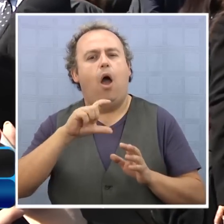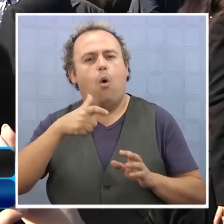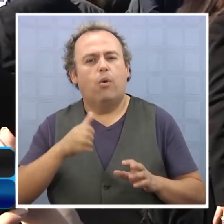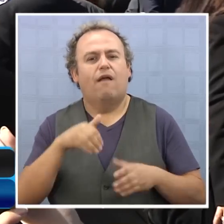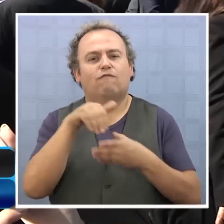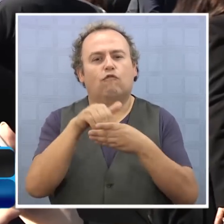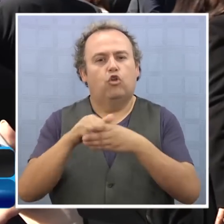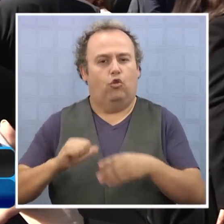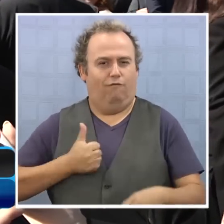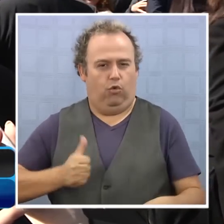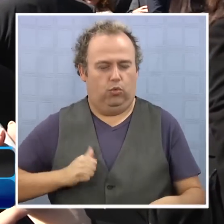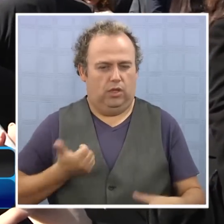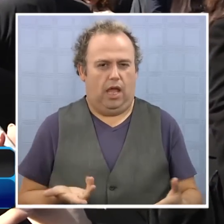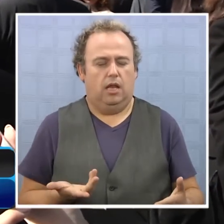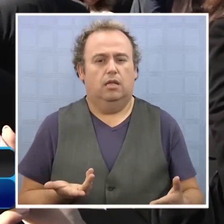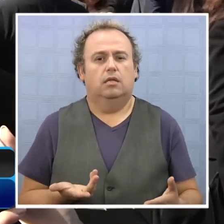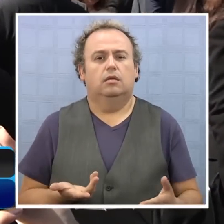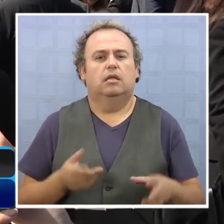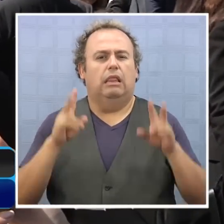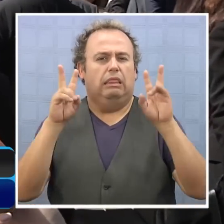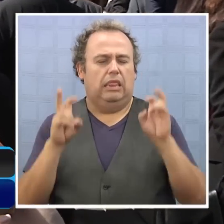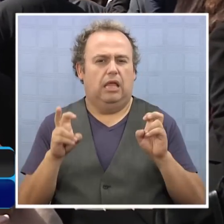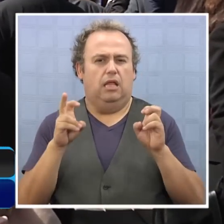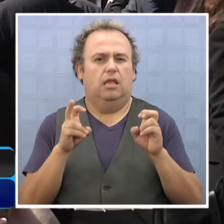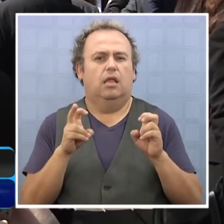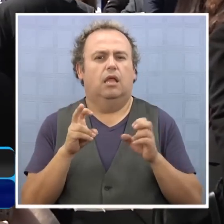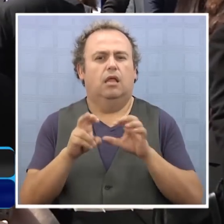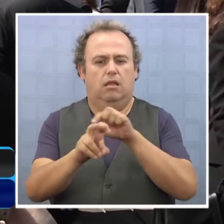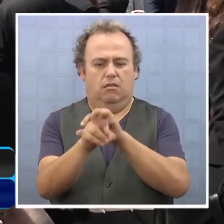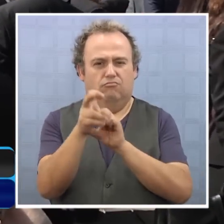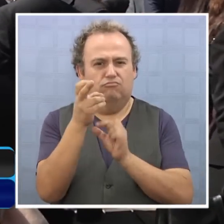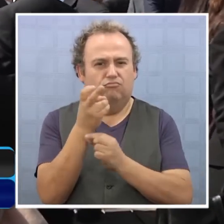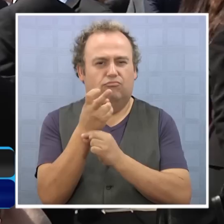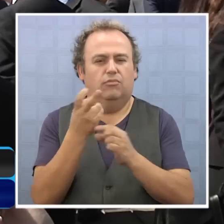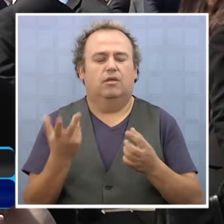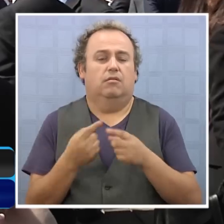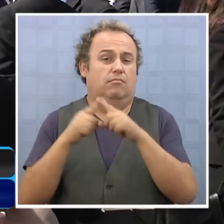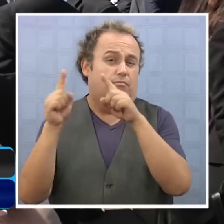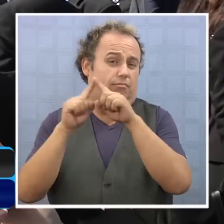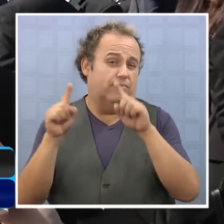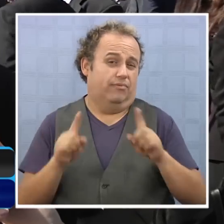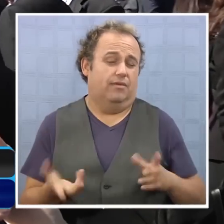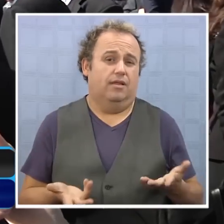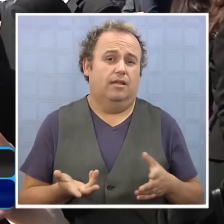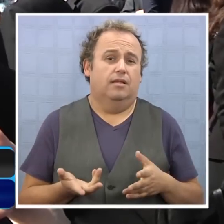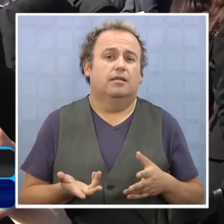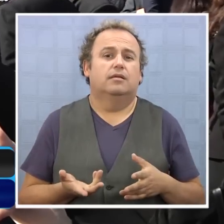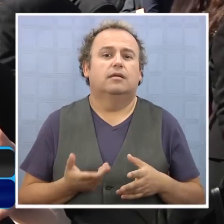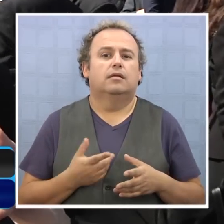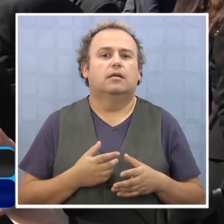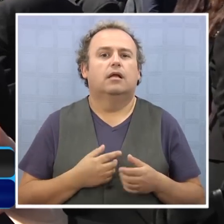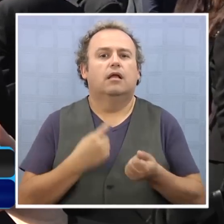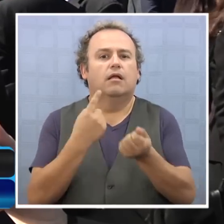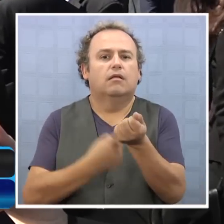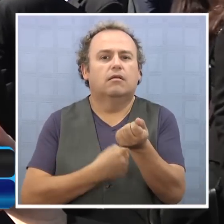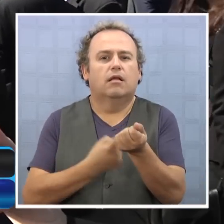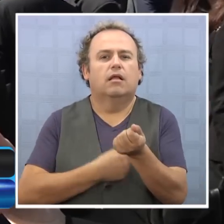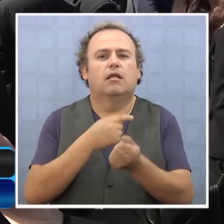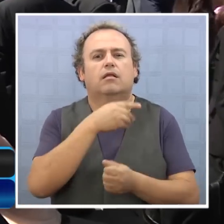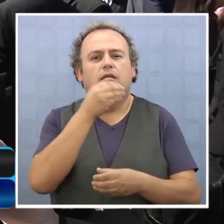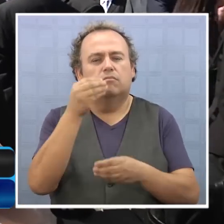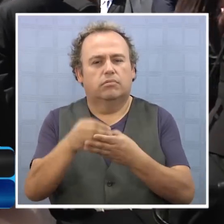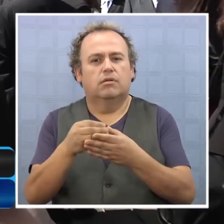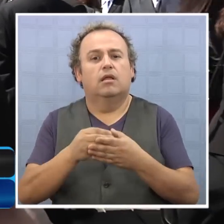voluntario, el tema de los brazaletes, en fin, la asignación social, el ingreso